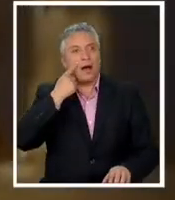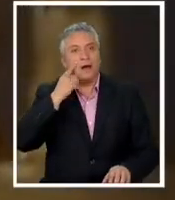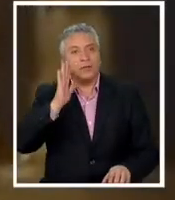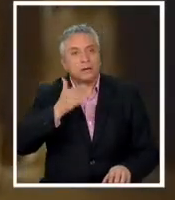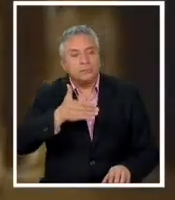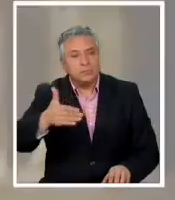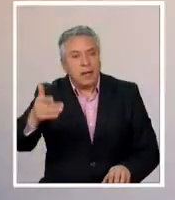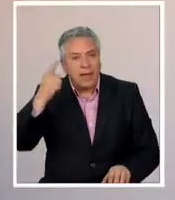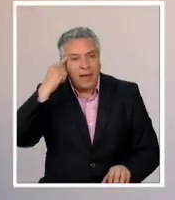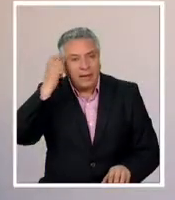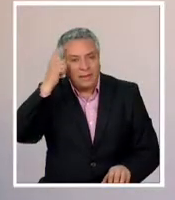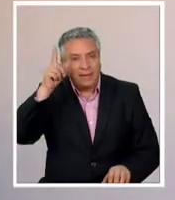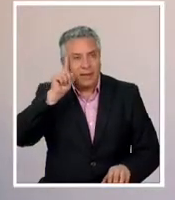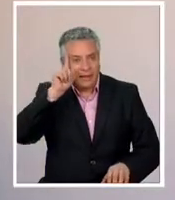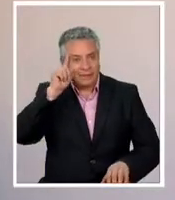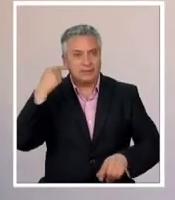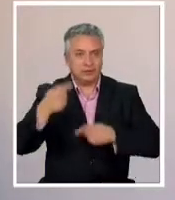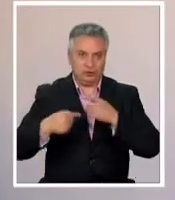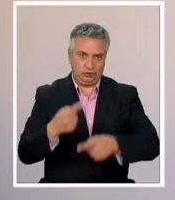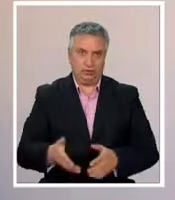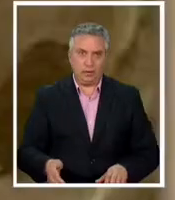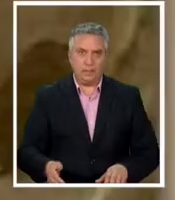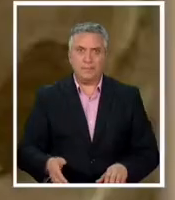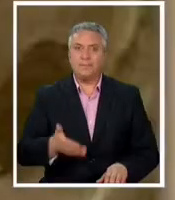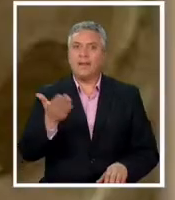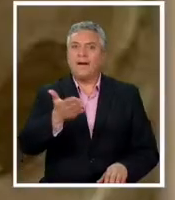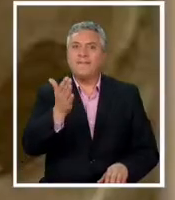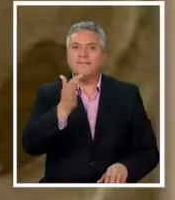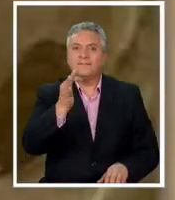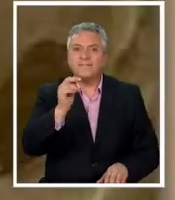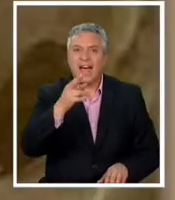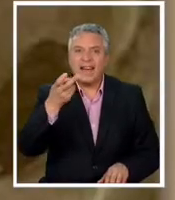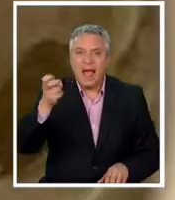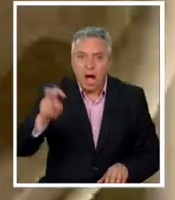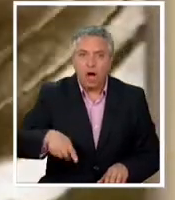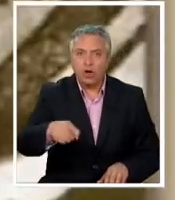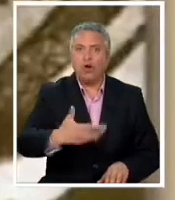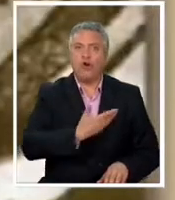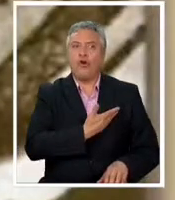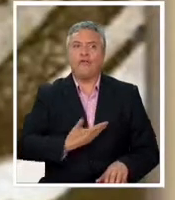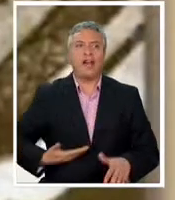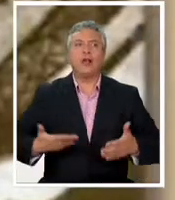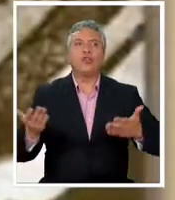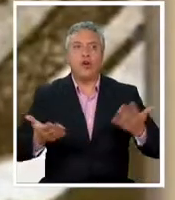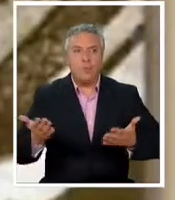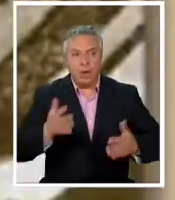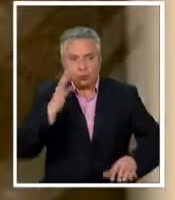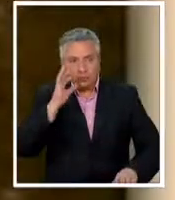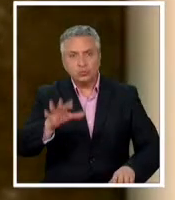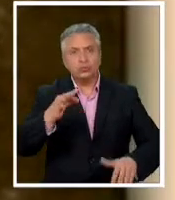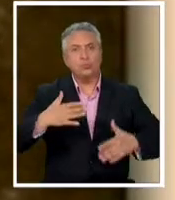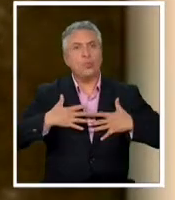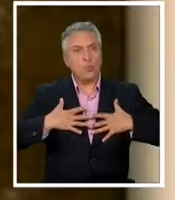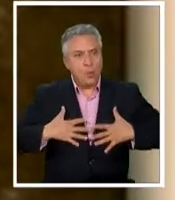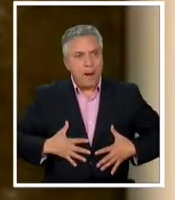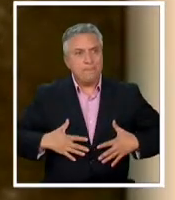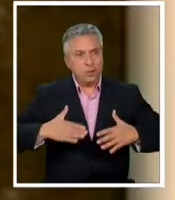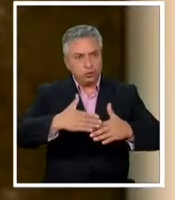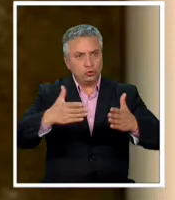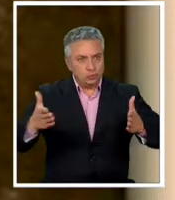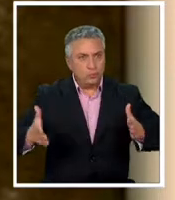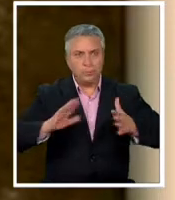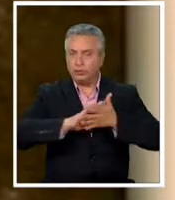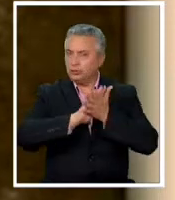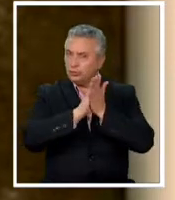la historia ¿Cómo eran estos estos faraones? ¿Cómo eran estos gobernantes? Encontrar el cuerpo la tumba todos sus elementos